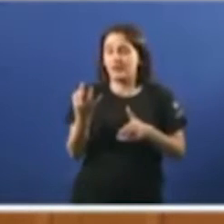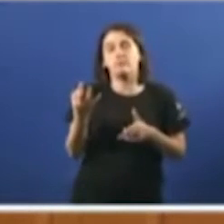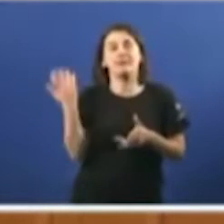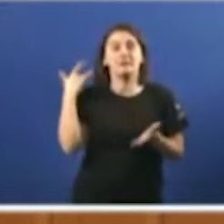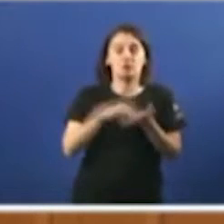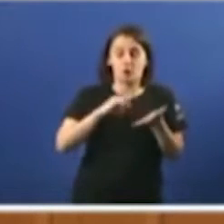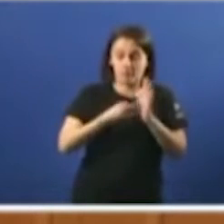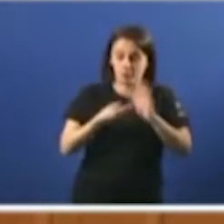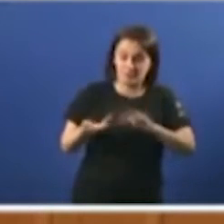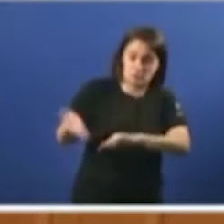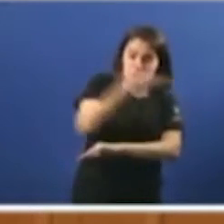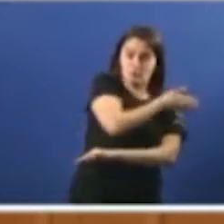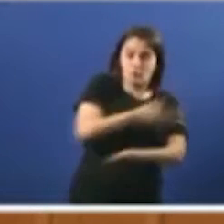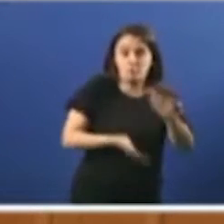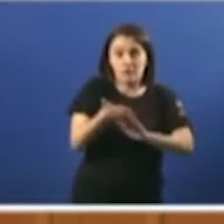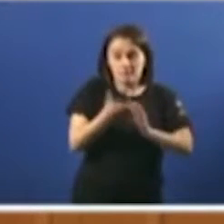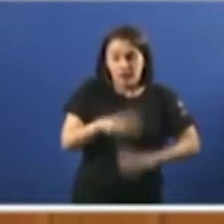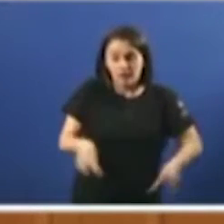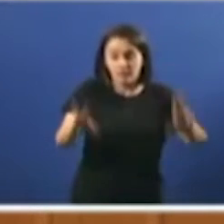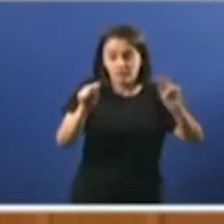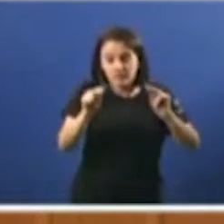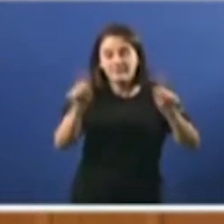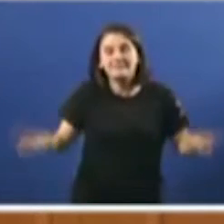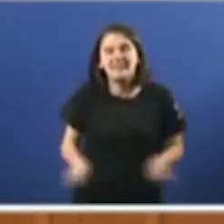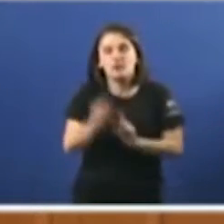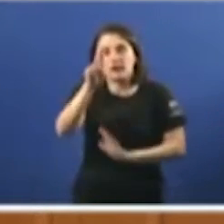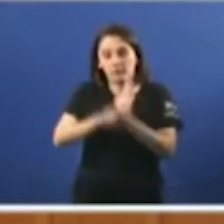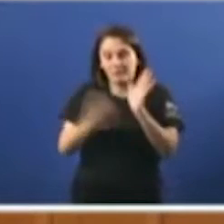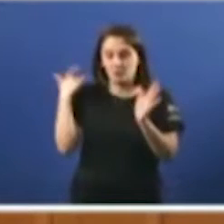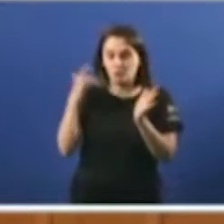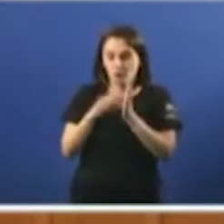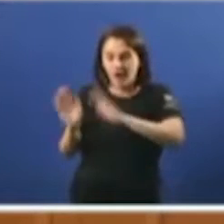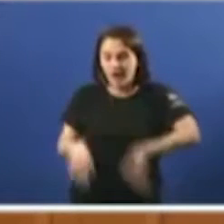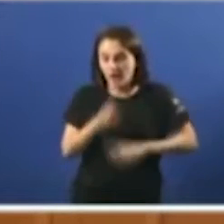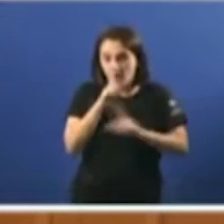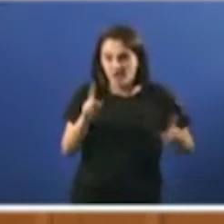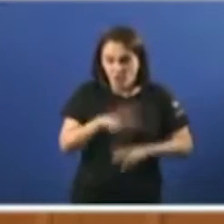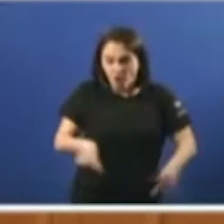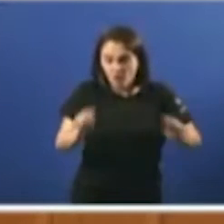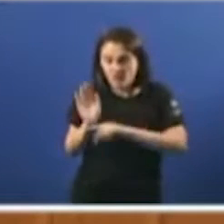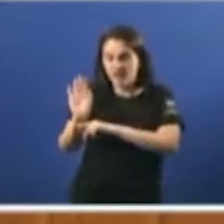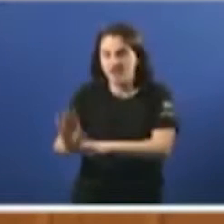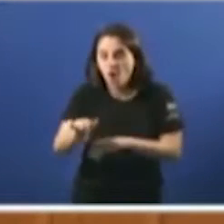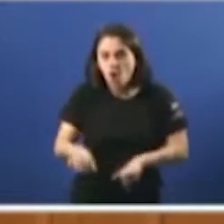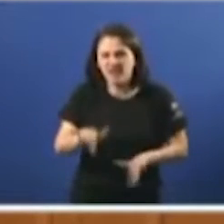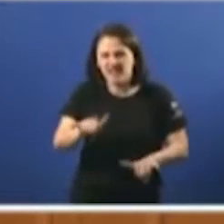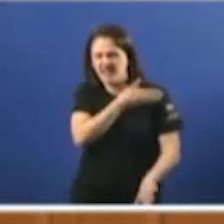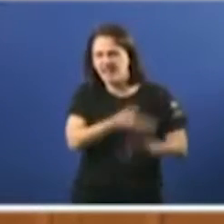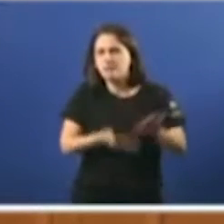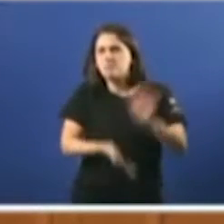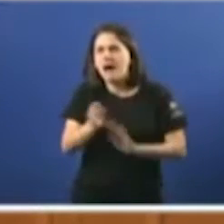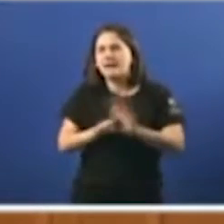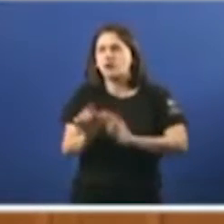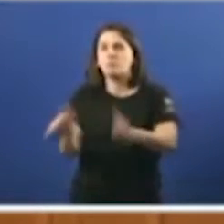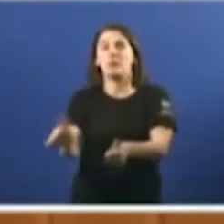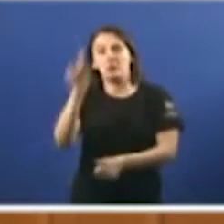atopa en tramitación o pecho do informe e que ainda que o regulamento foi presentado a final de ano a día de hoxe non se coñece ainda cando se vai tramitar.